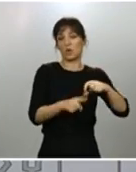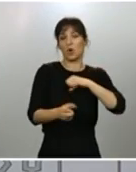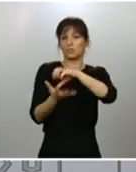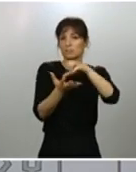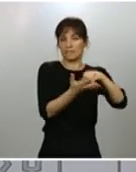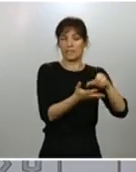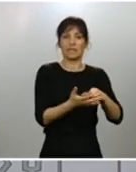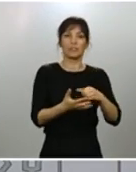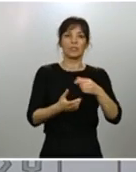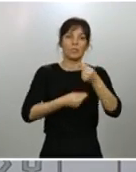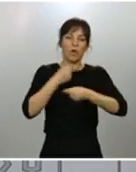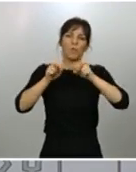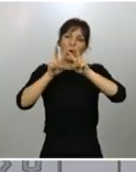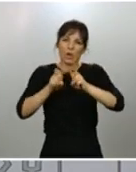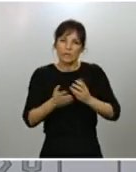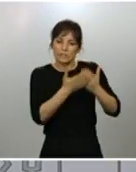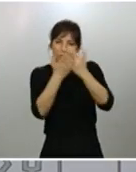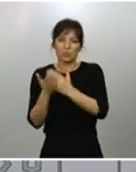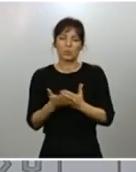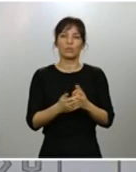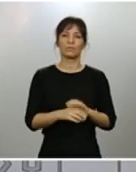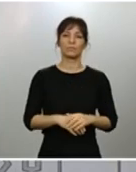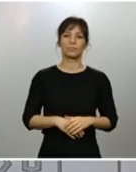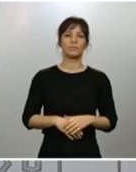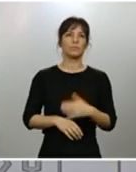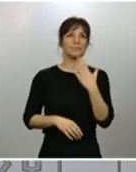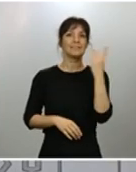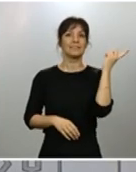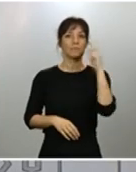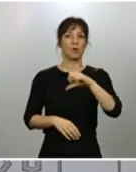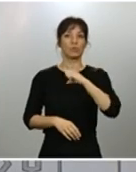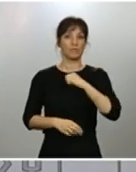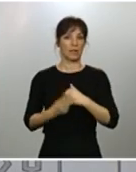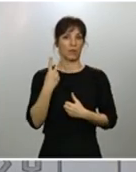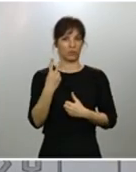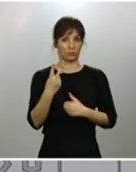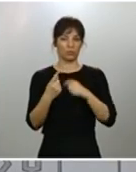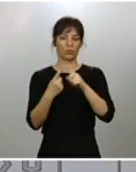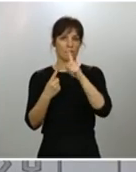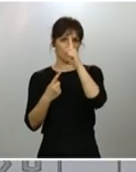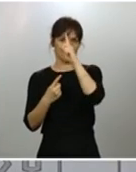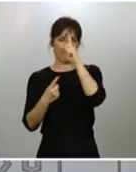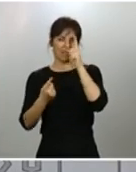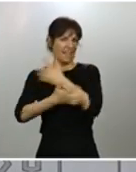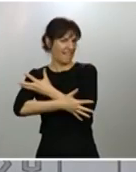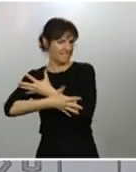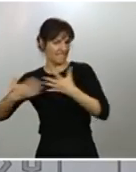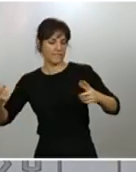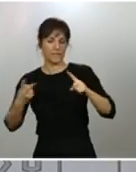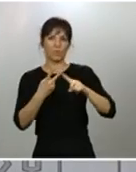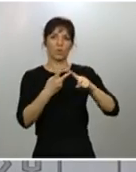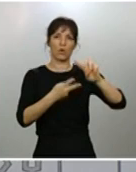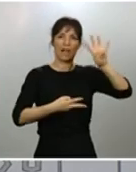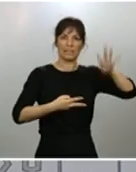haciendo estudios. Sabemos que en dos hospitales, uno en Madrid, muy grandes hospitales, uno en Madrid y uno en Cataluña,